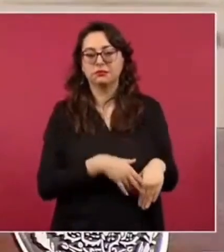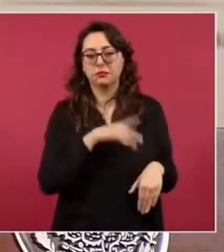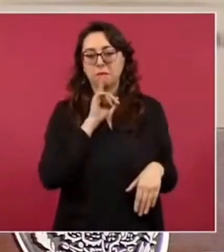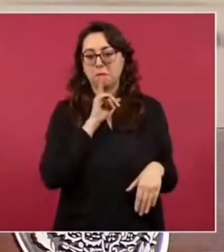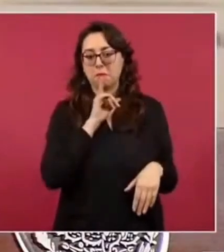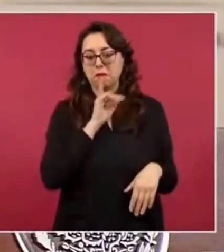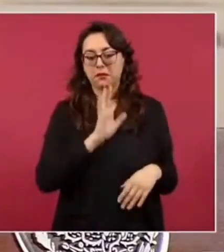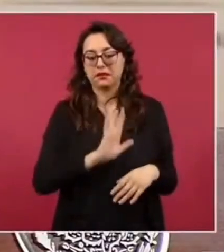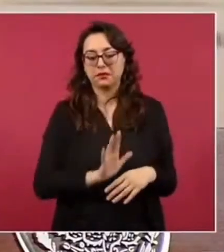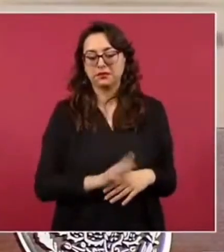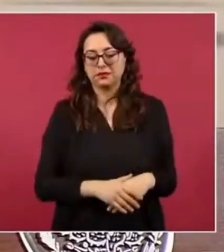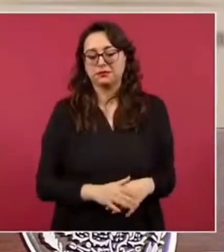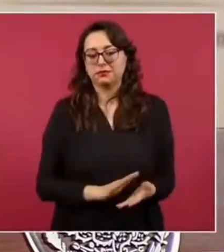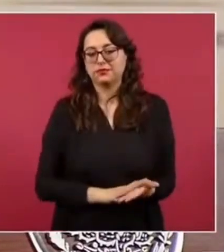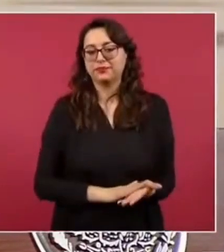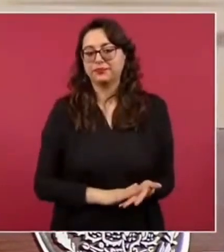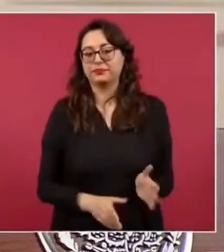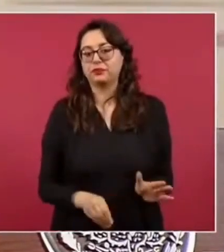destaca.